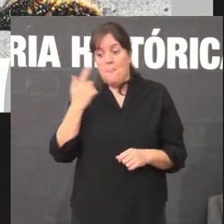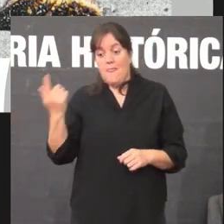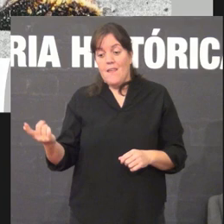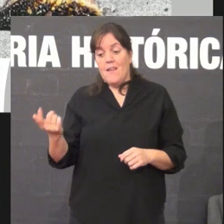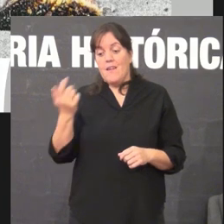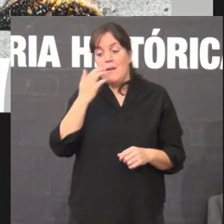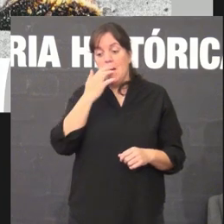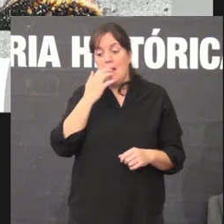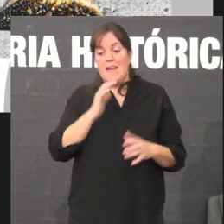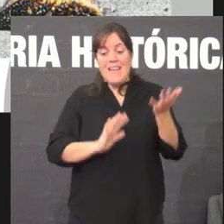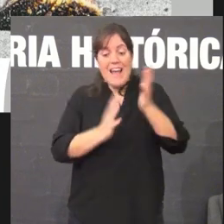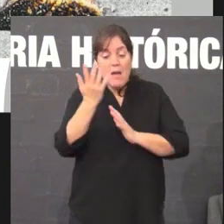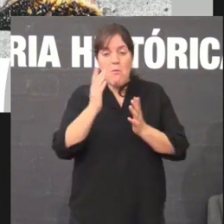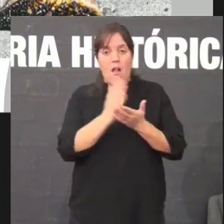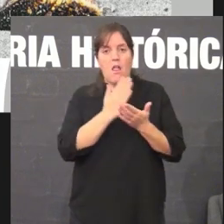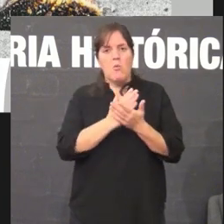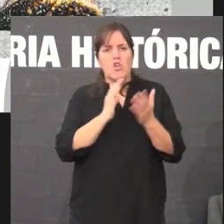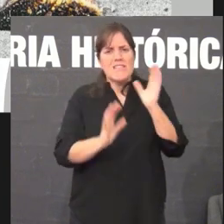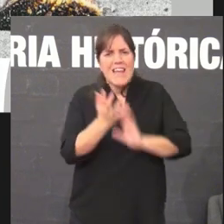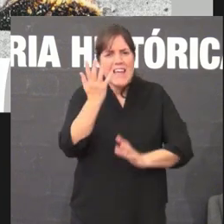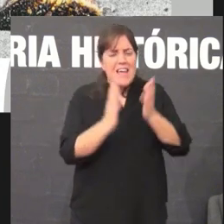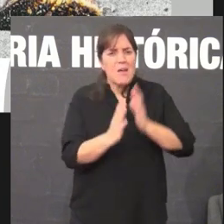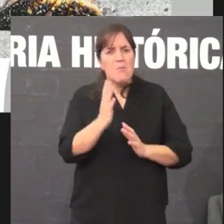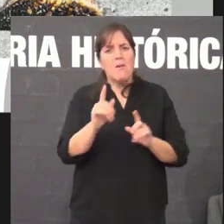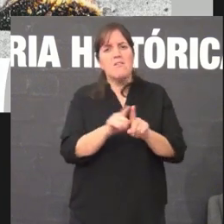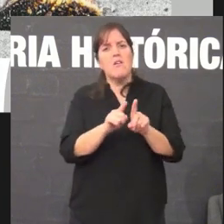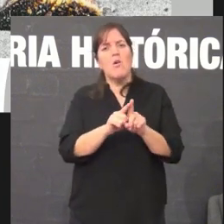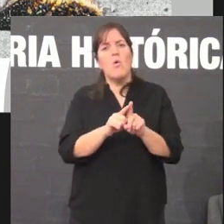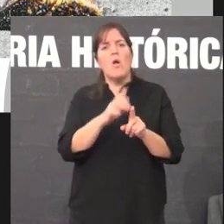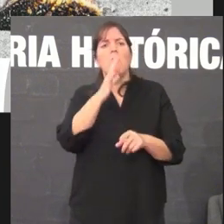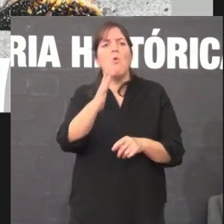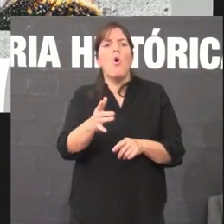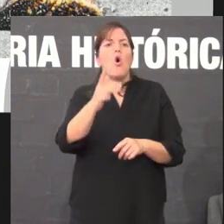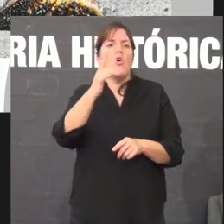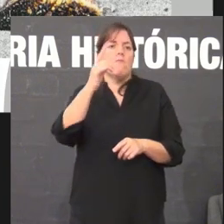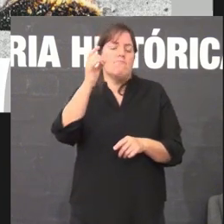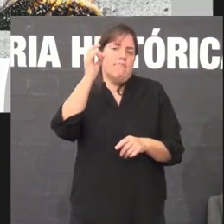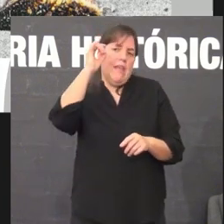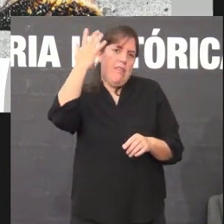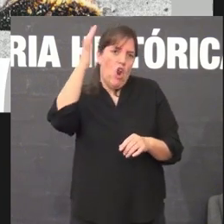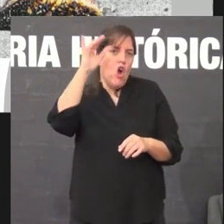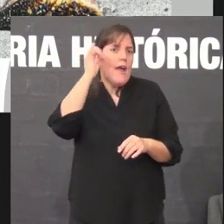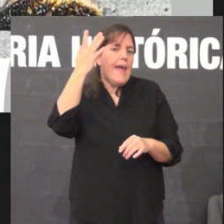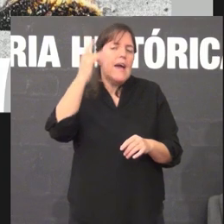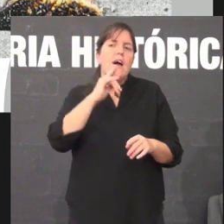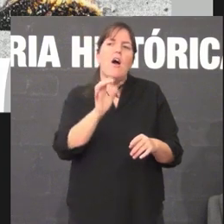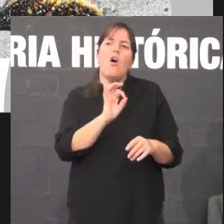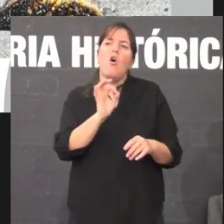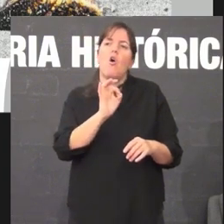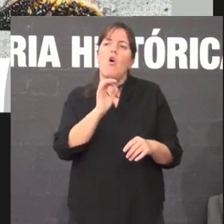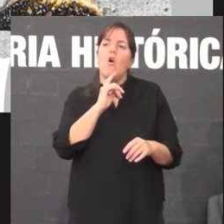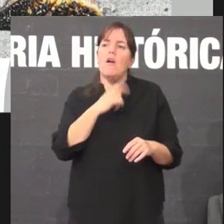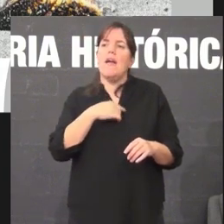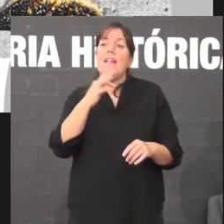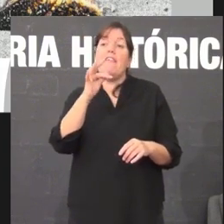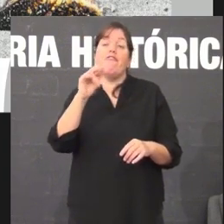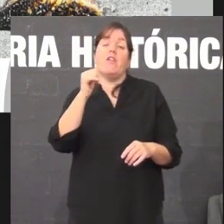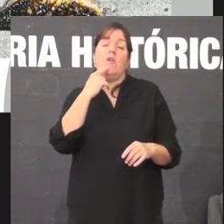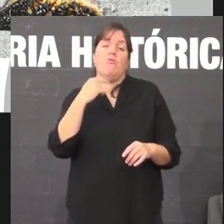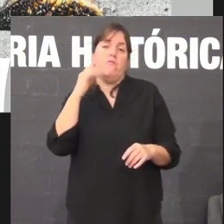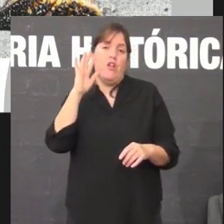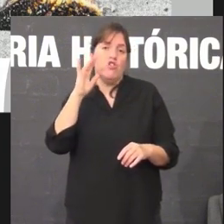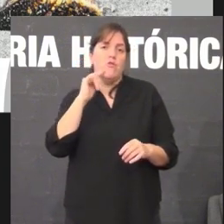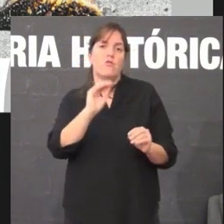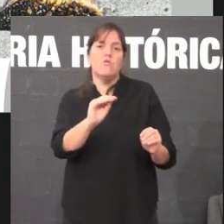Queimas de libros algúns por motivos ideológicos as veces o Freud que antes citei o libro de Freud para a fogueira